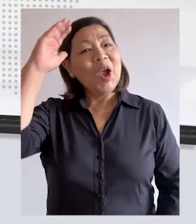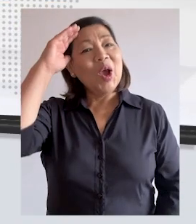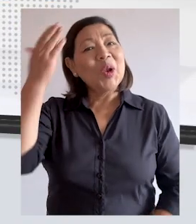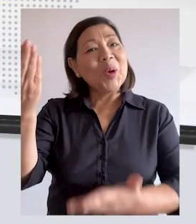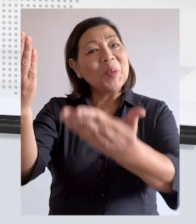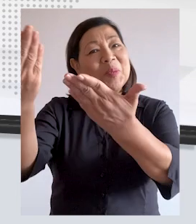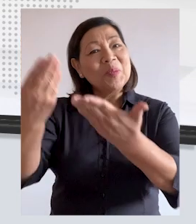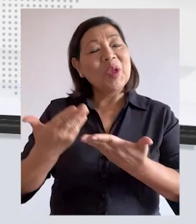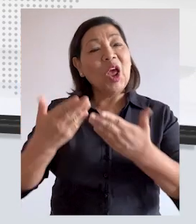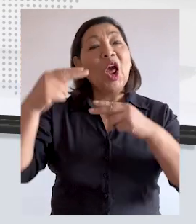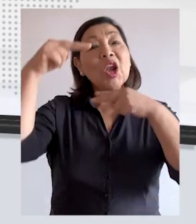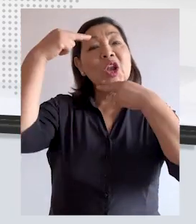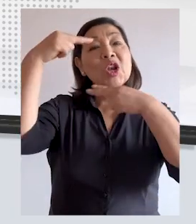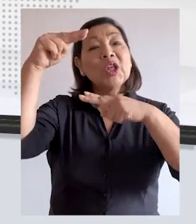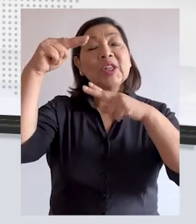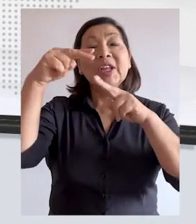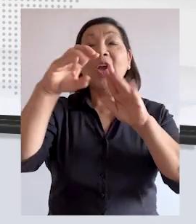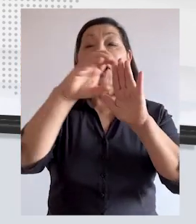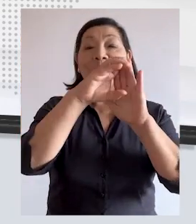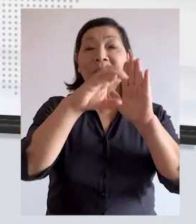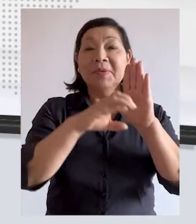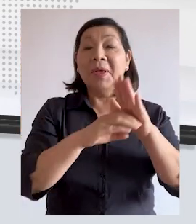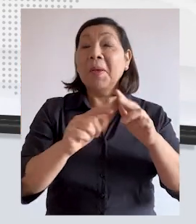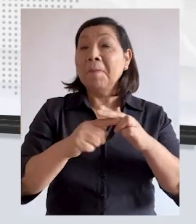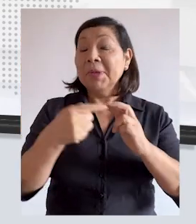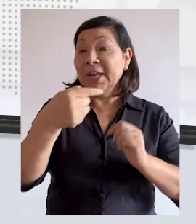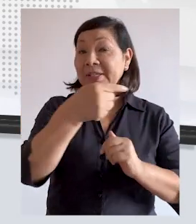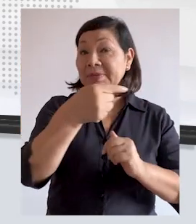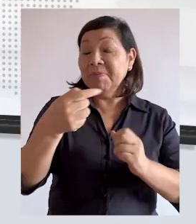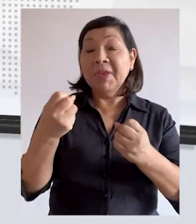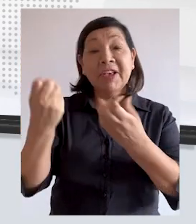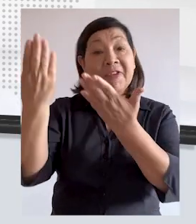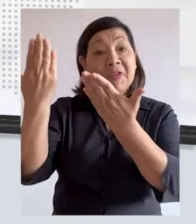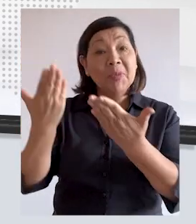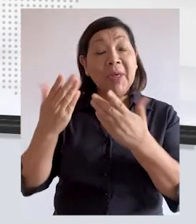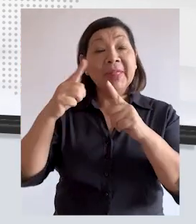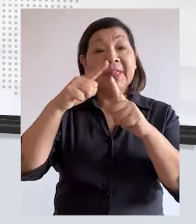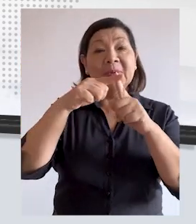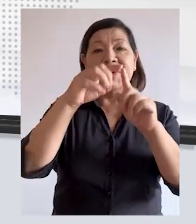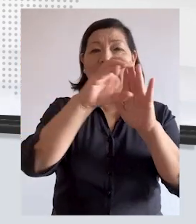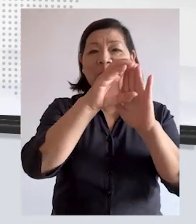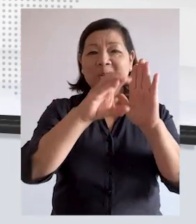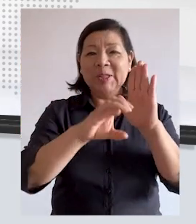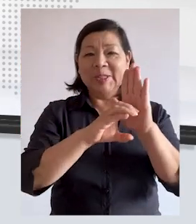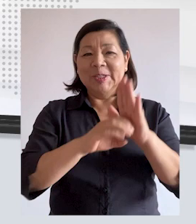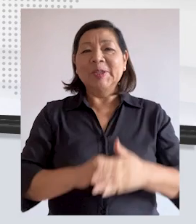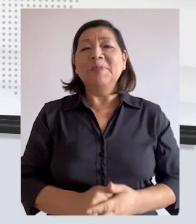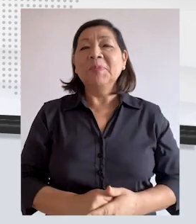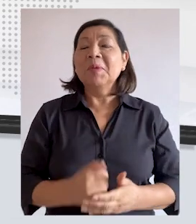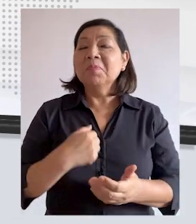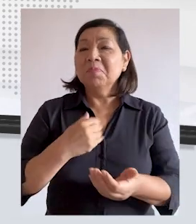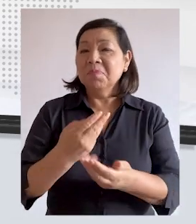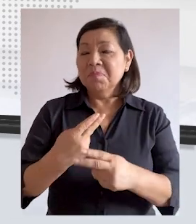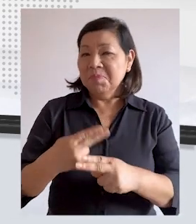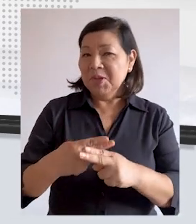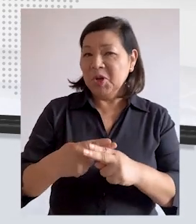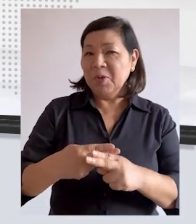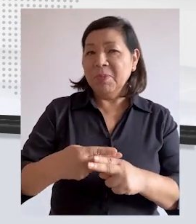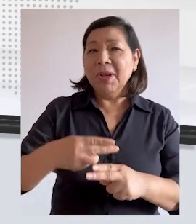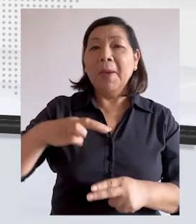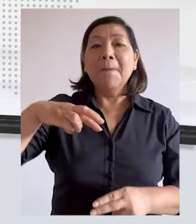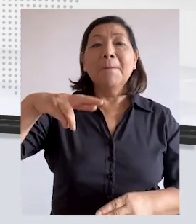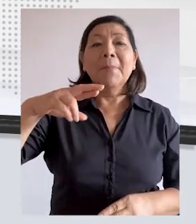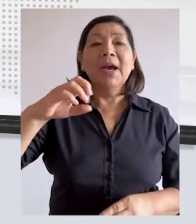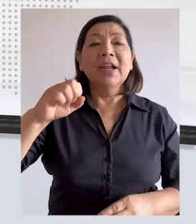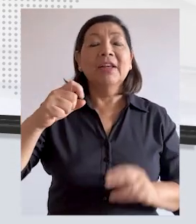Hola, bienvenidos al Noticiero Constitucional. Comenzamos la semana bien informados desde el Tribunal Constitucional. Los saluda Mariela Franco